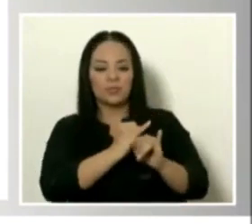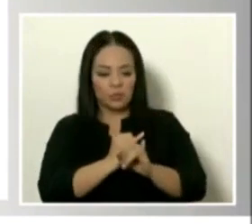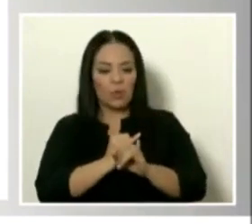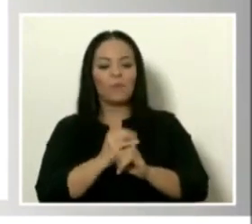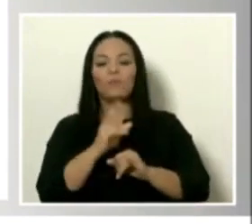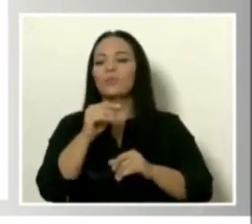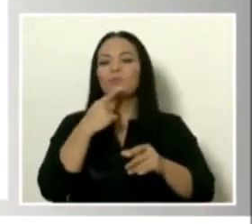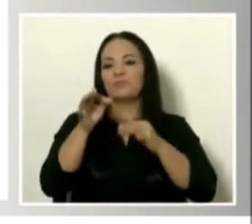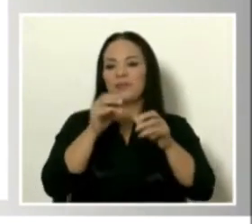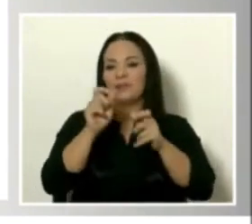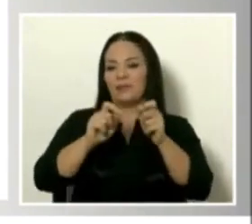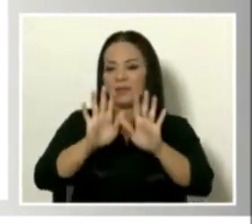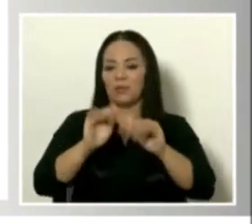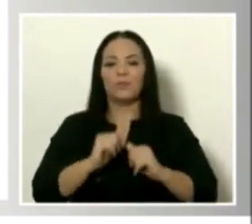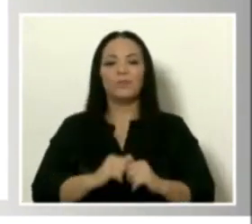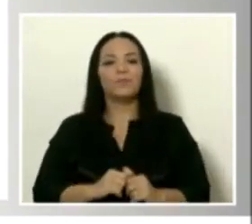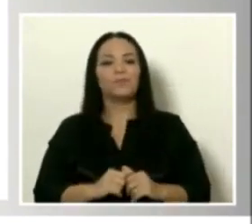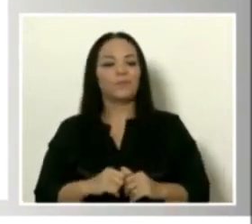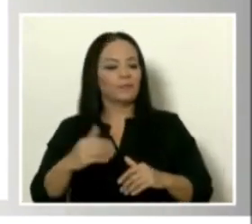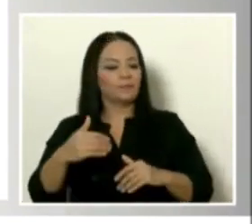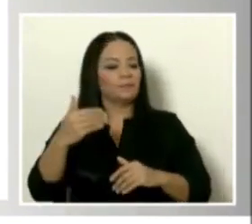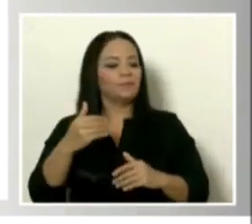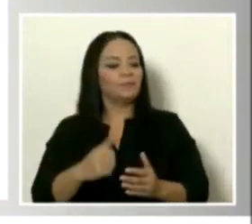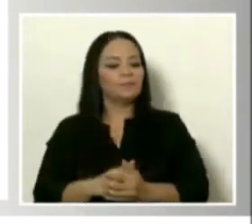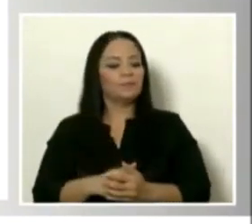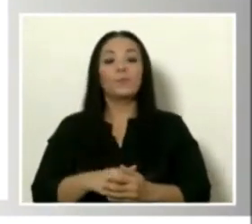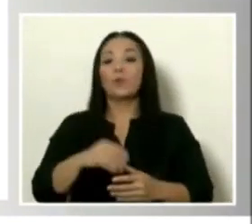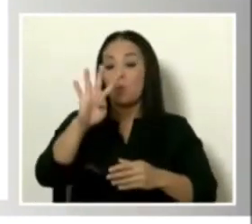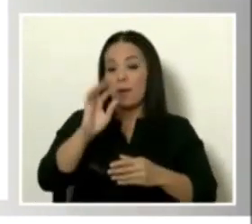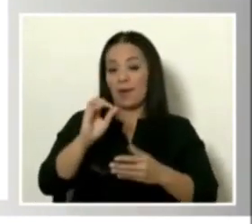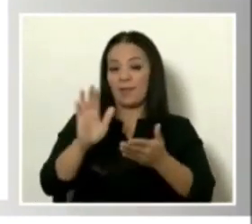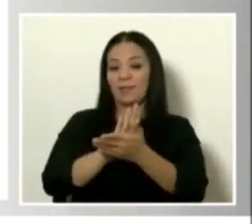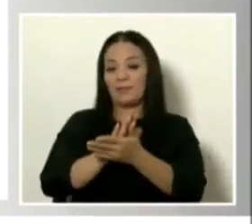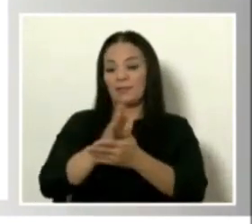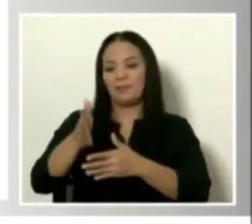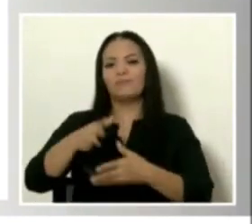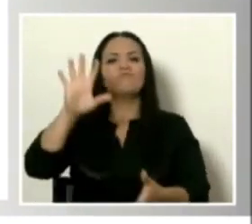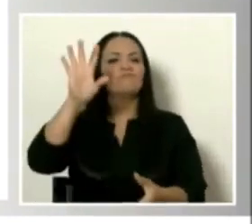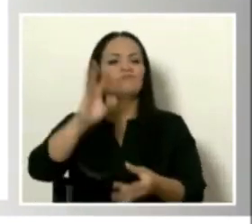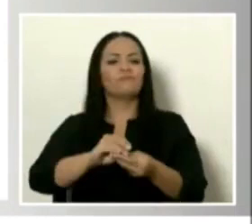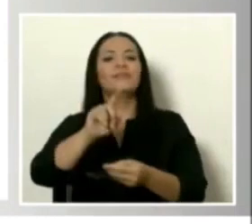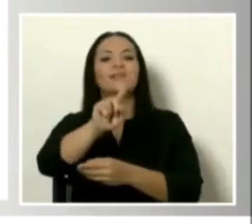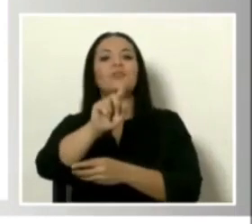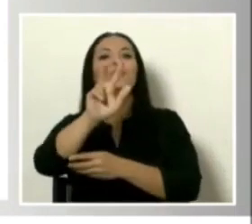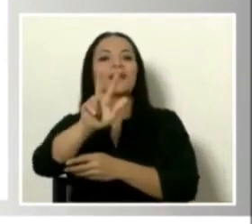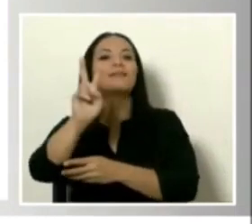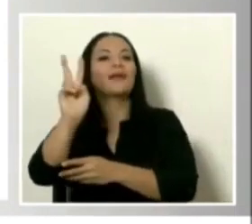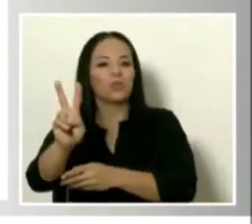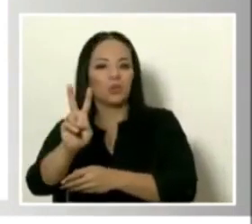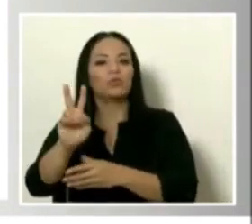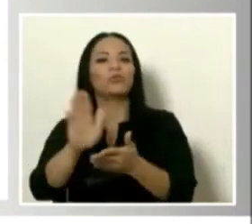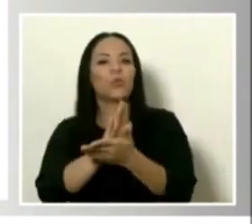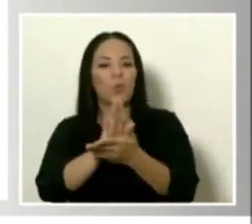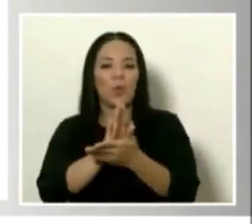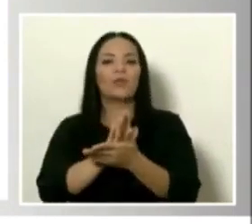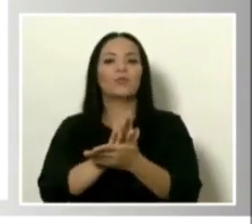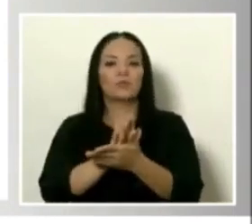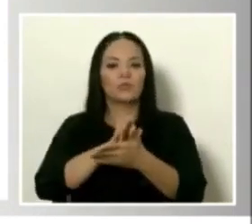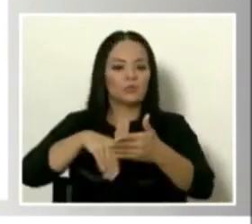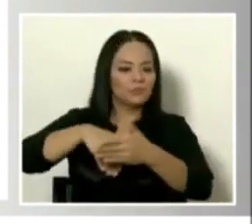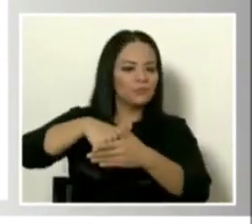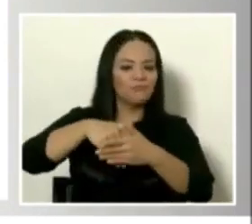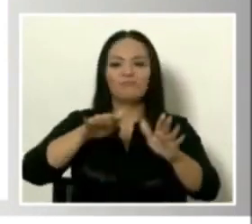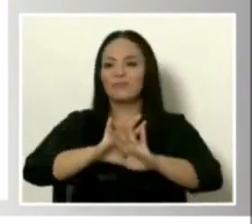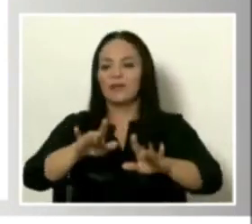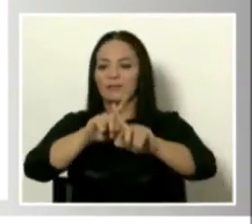detalle. La siguiente, con esos 40 acumulamos ya 132 cuellos de botella. Hoy, la